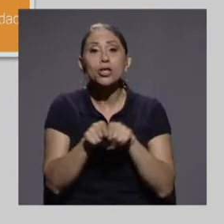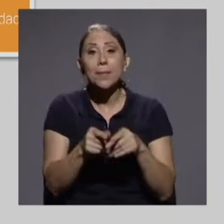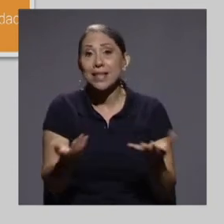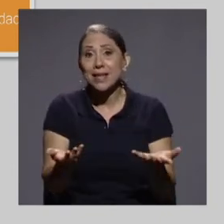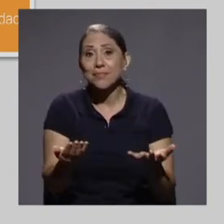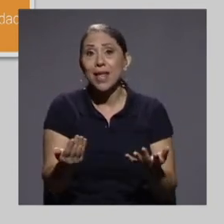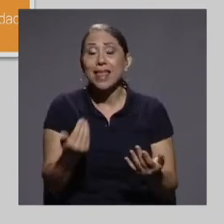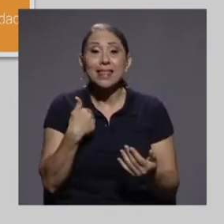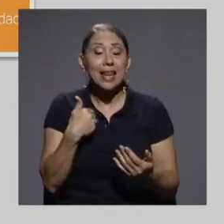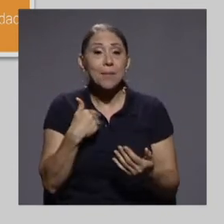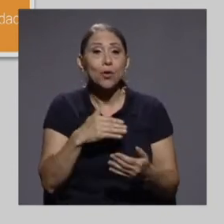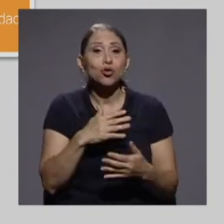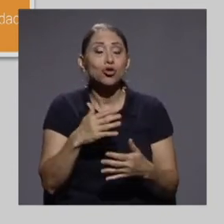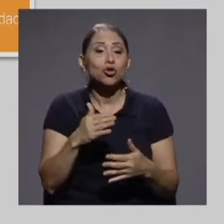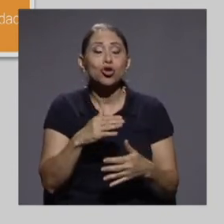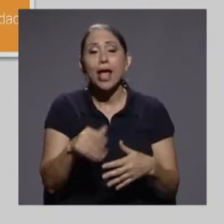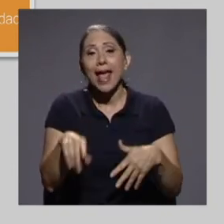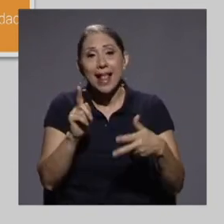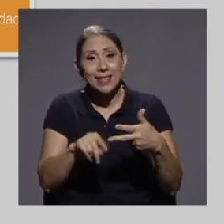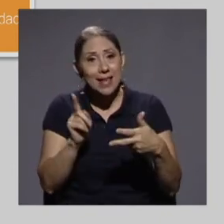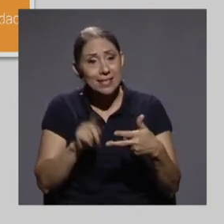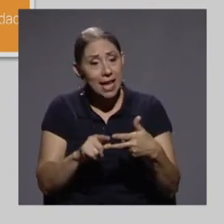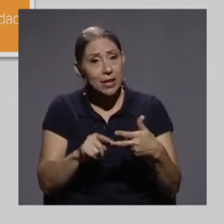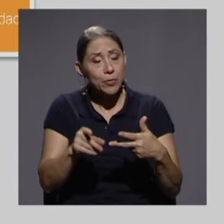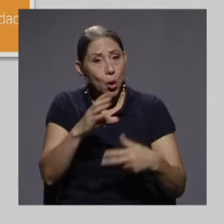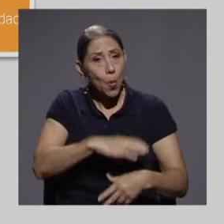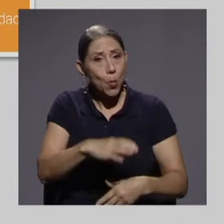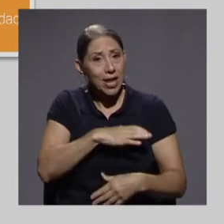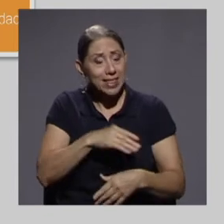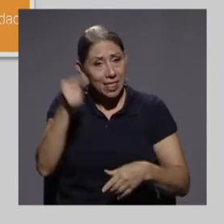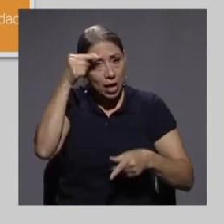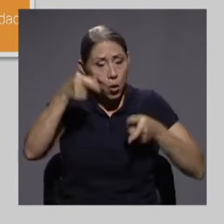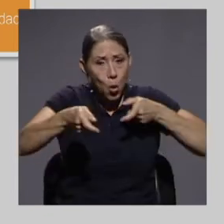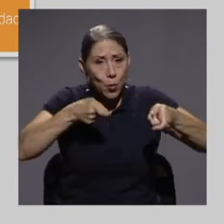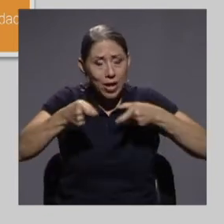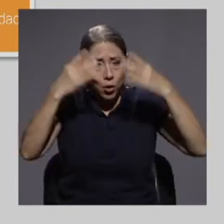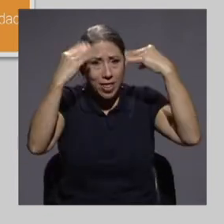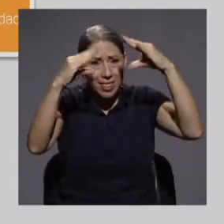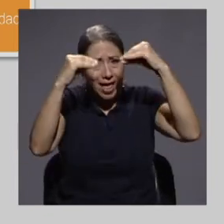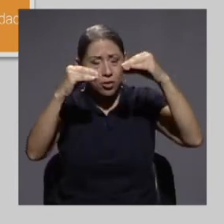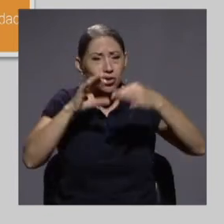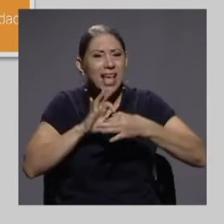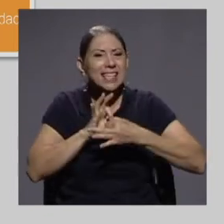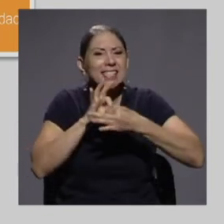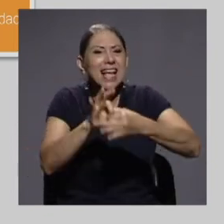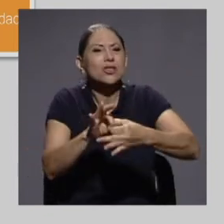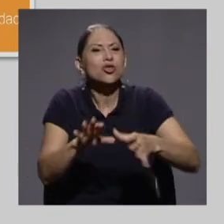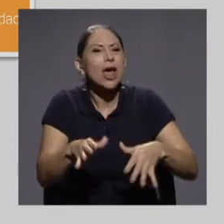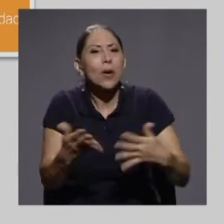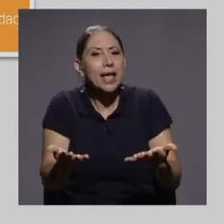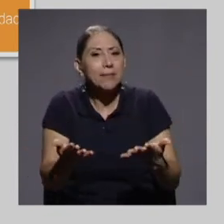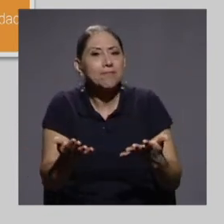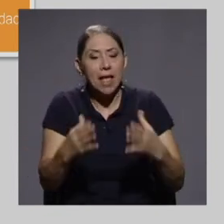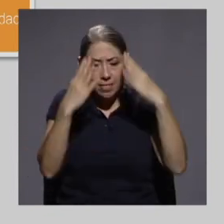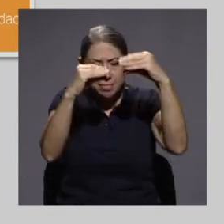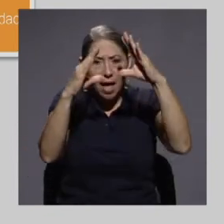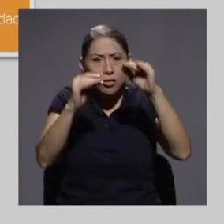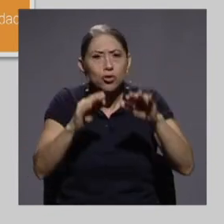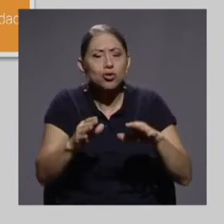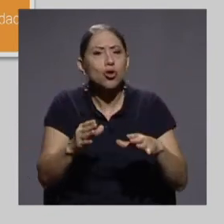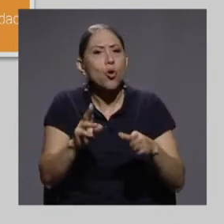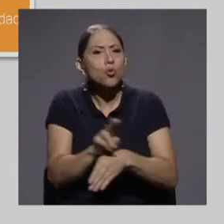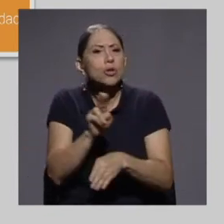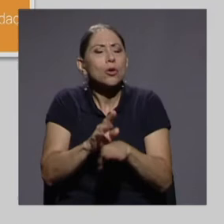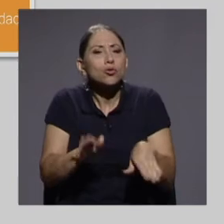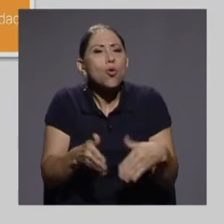todo el tercer componente del gobierno de datos que está asociado básicamente a cómo vamos a usar los datos, dónde se van a